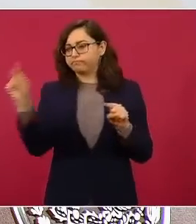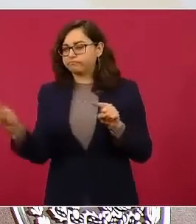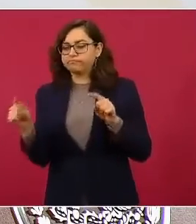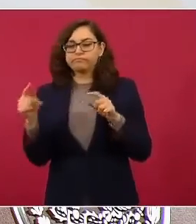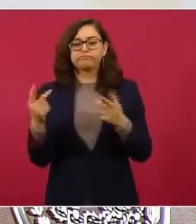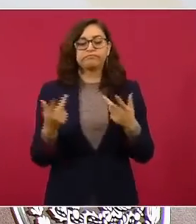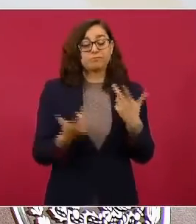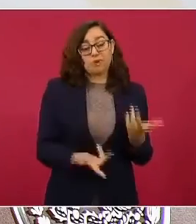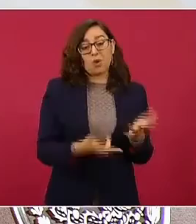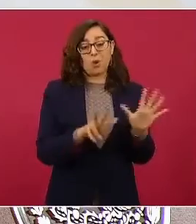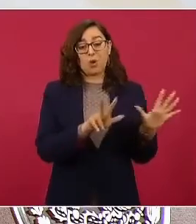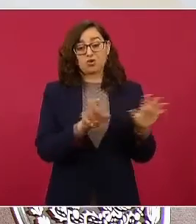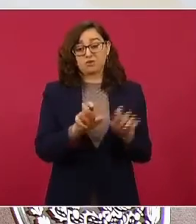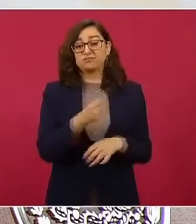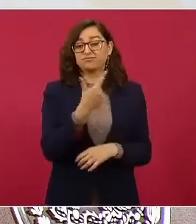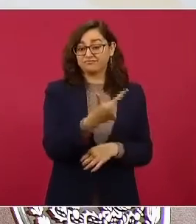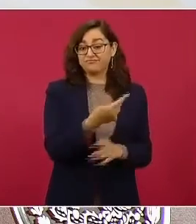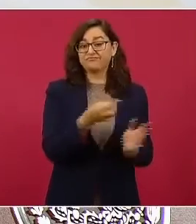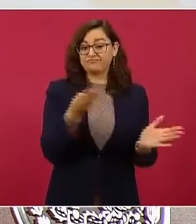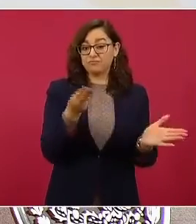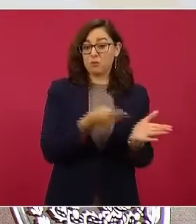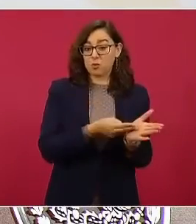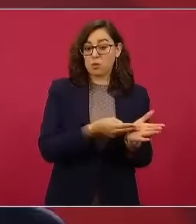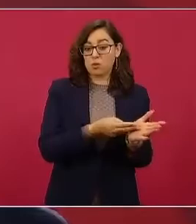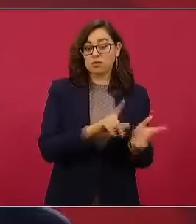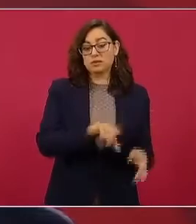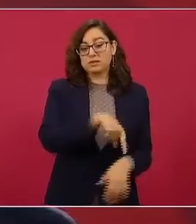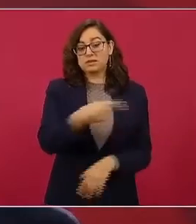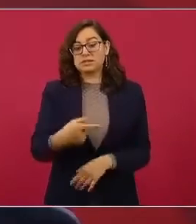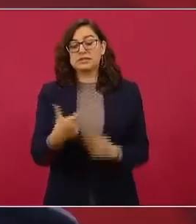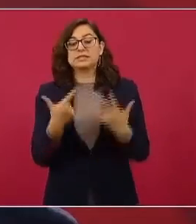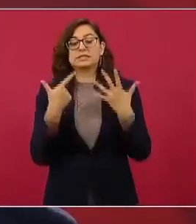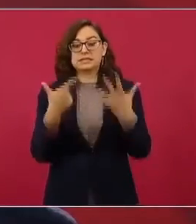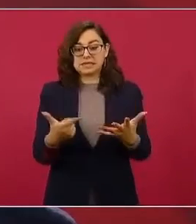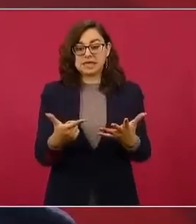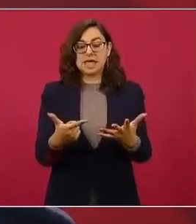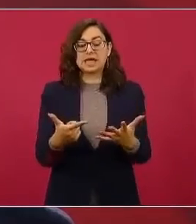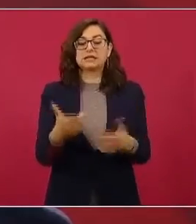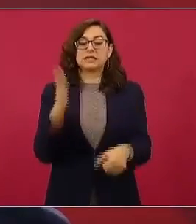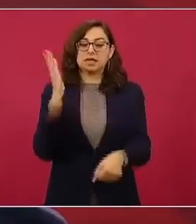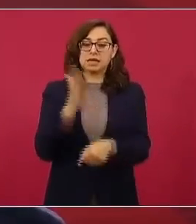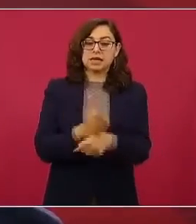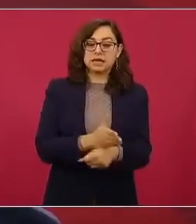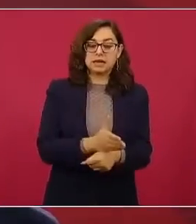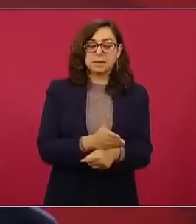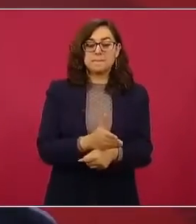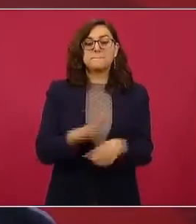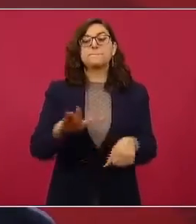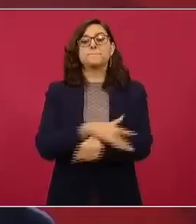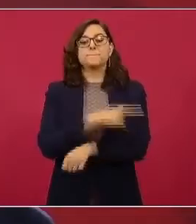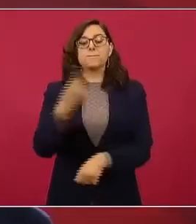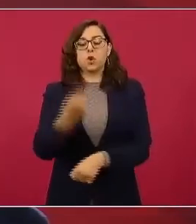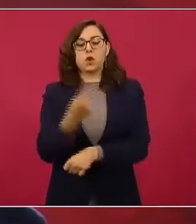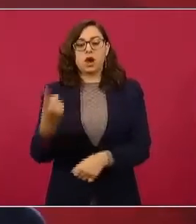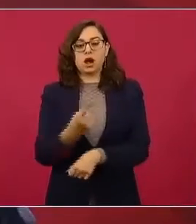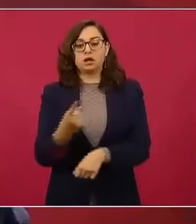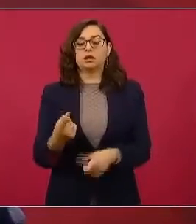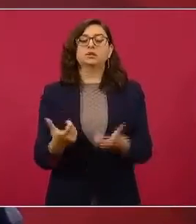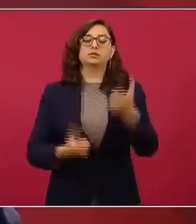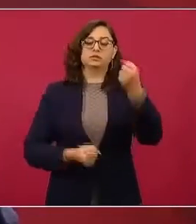infracción, siete tuvieron infracción, de esas siete fueron por siete vehículos que se